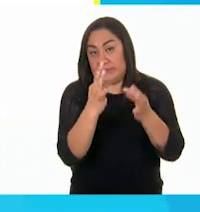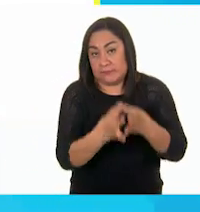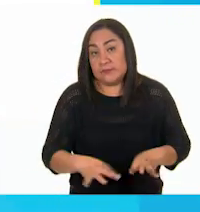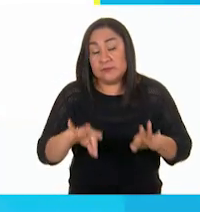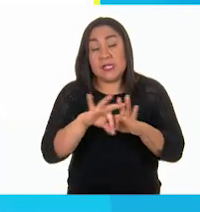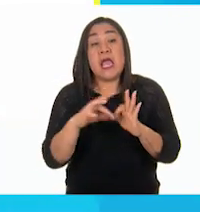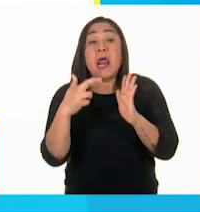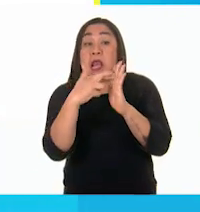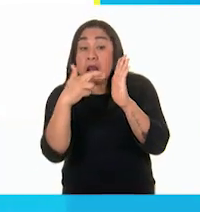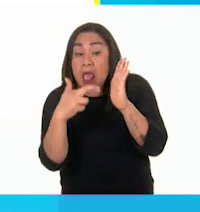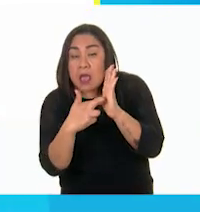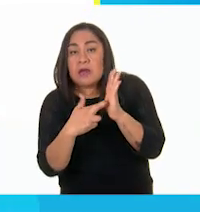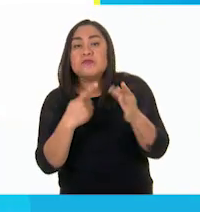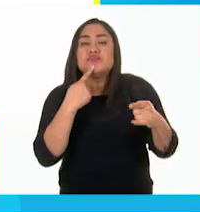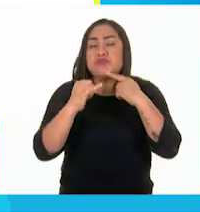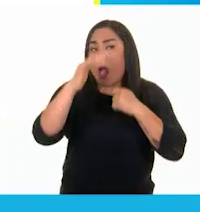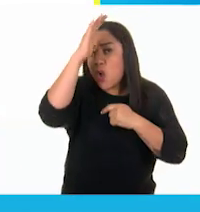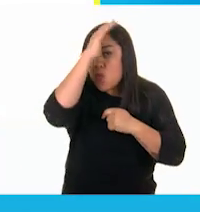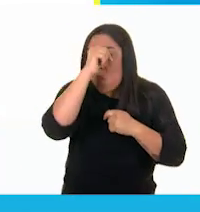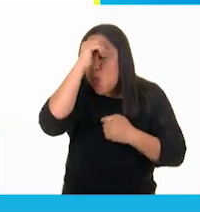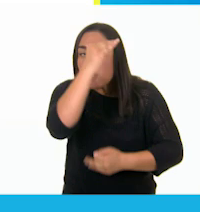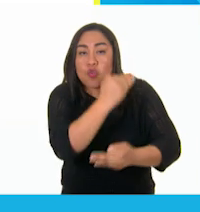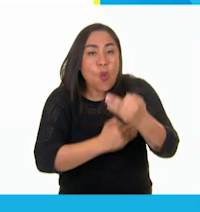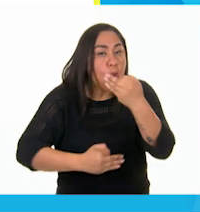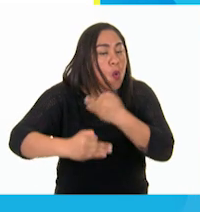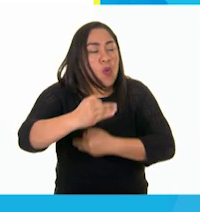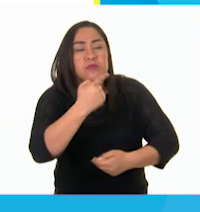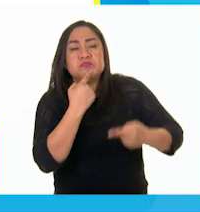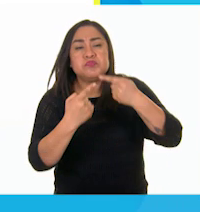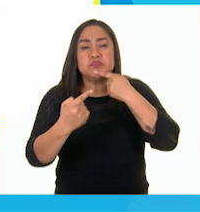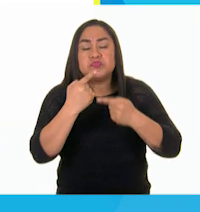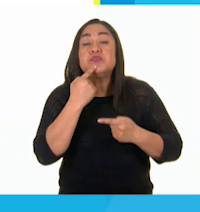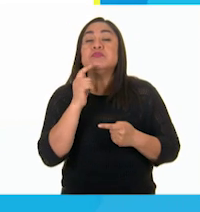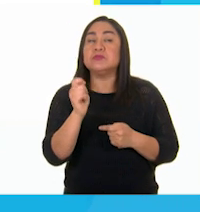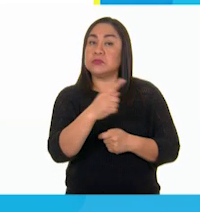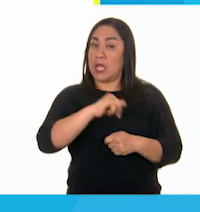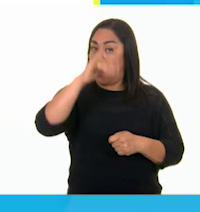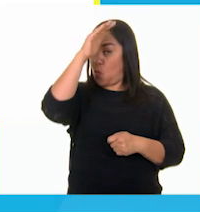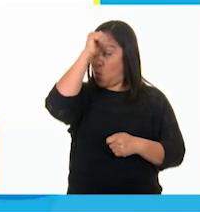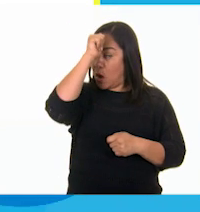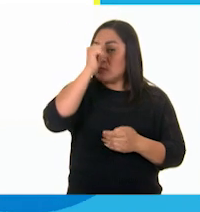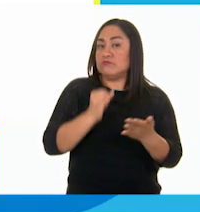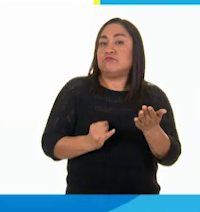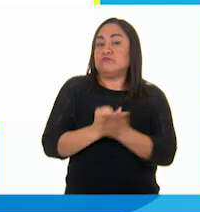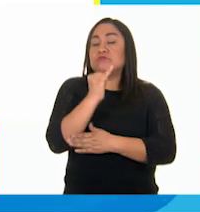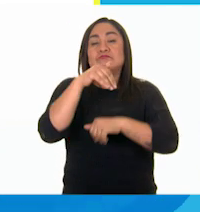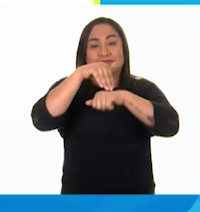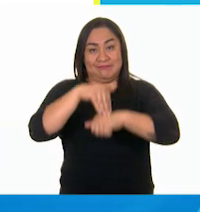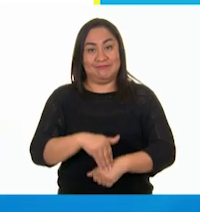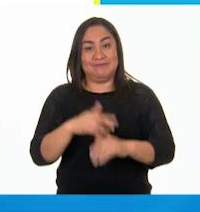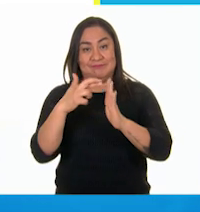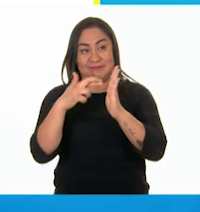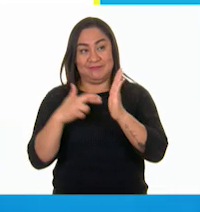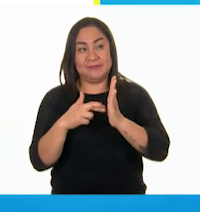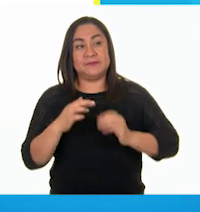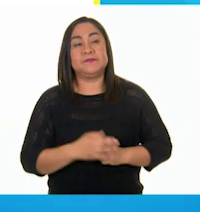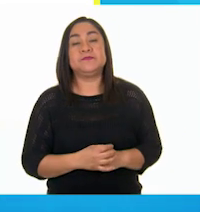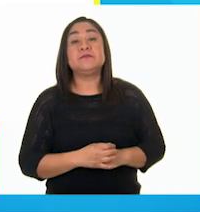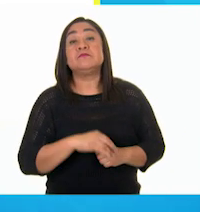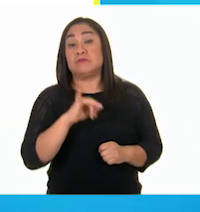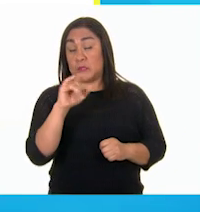reglas sean acuerdos que tomemos entre todas y todos, para que tengamos el compromiso de cumplirlas. Ay, sí. Y al